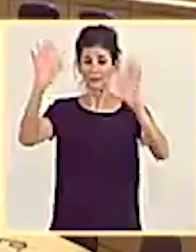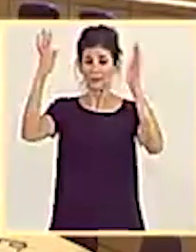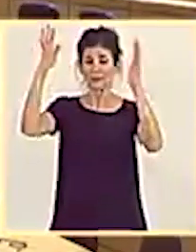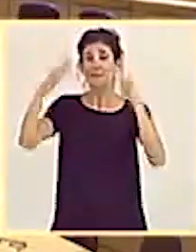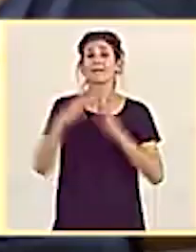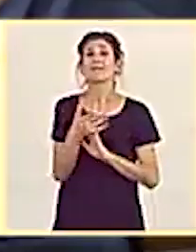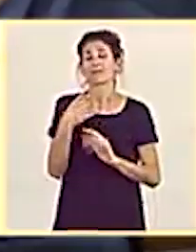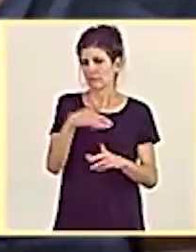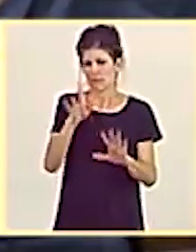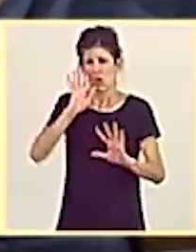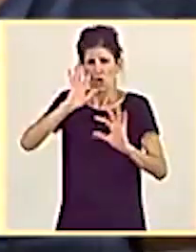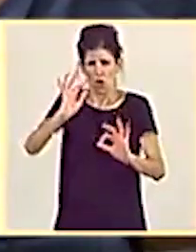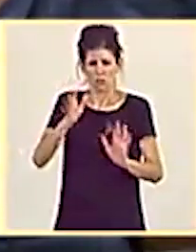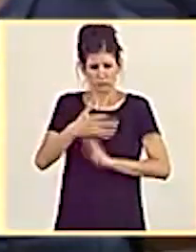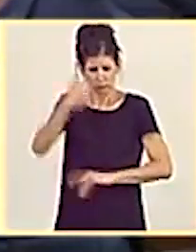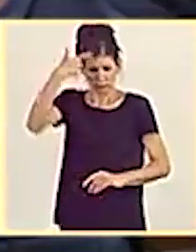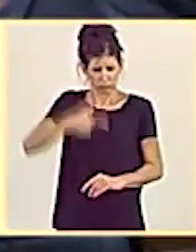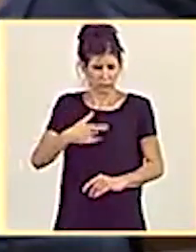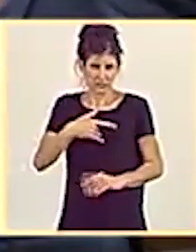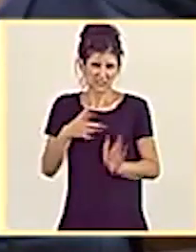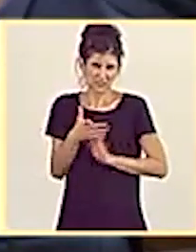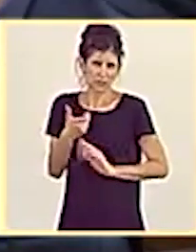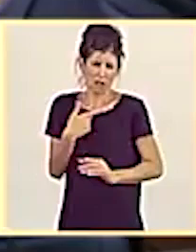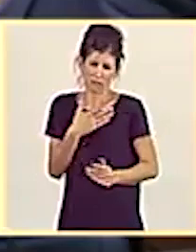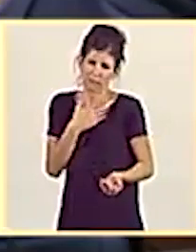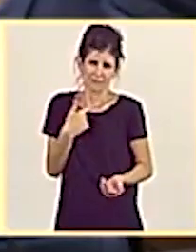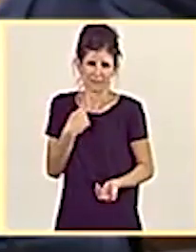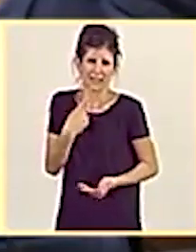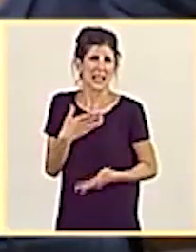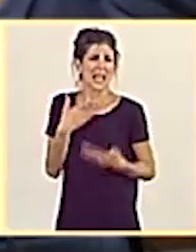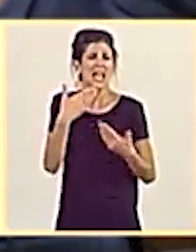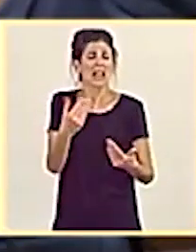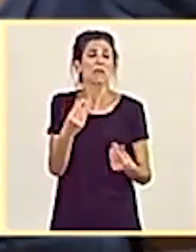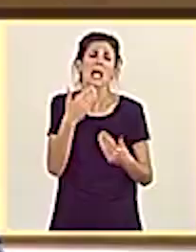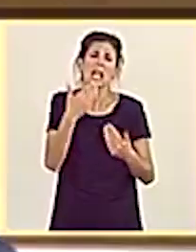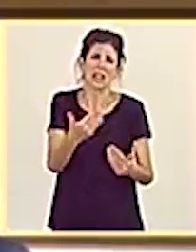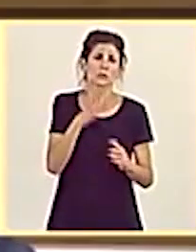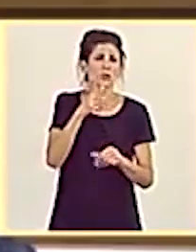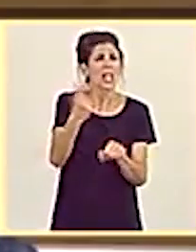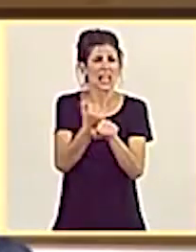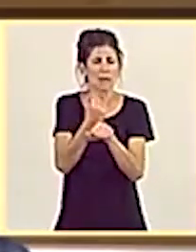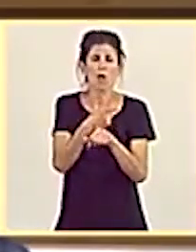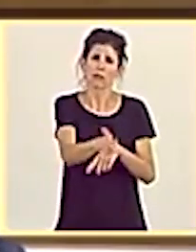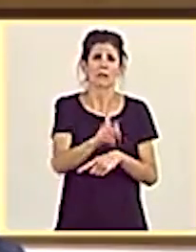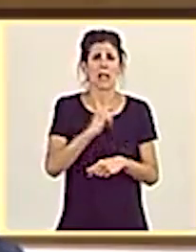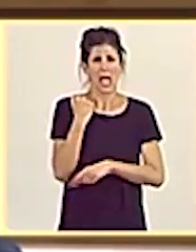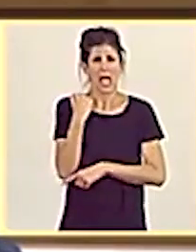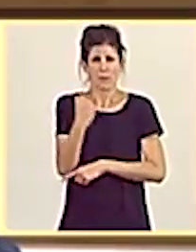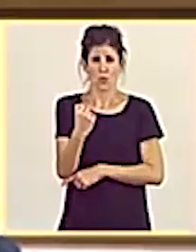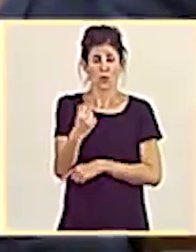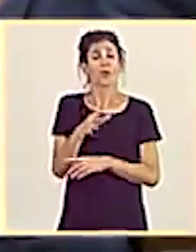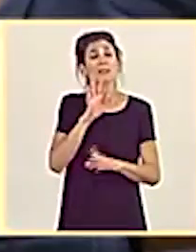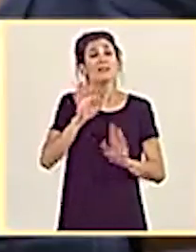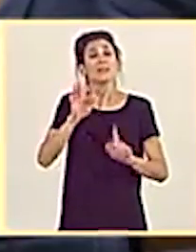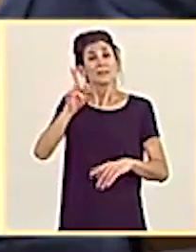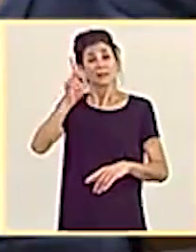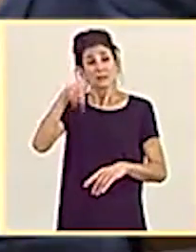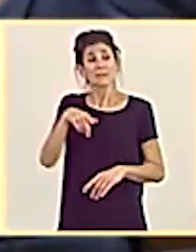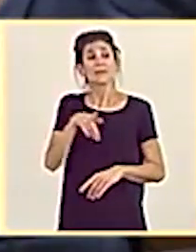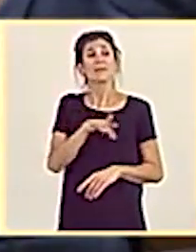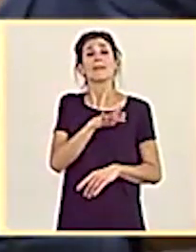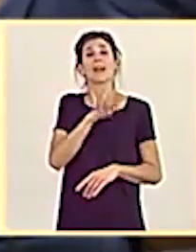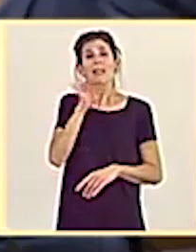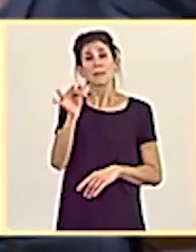Y, evidentemente, como soy persona agradecida en nombre del Gobierno de España, muchas gracias por su trabajo y por su apoyo. Pero, además de eso,